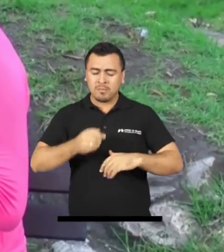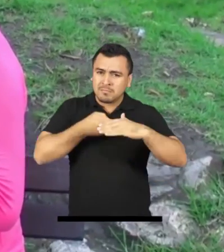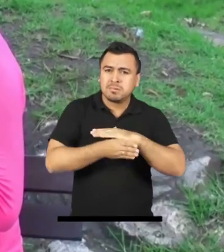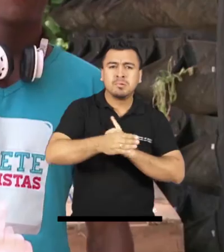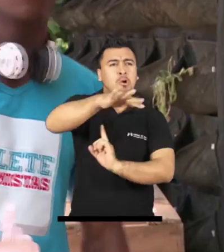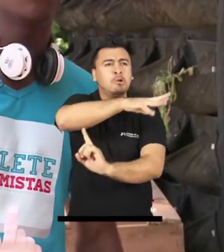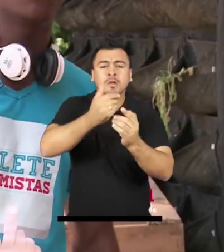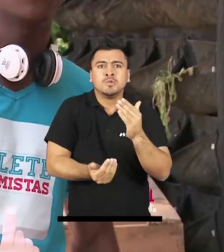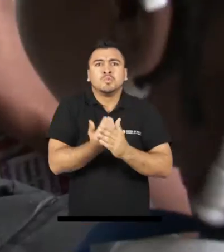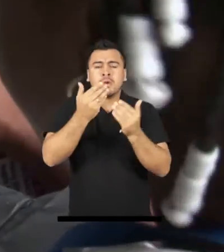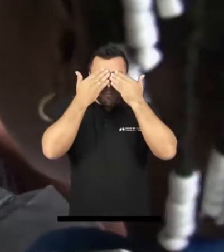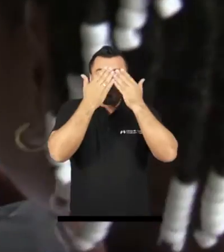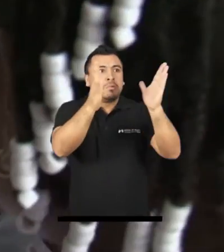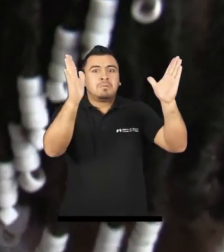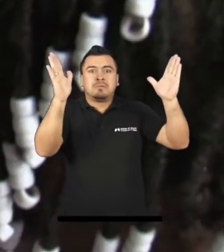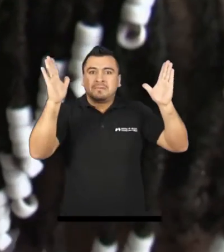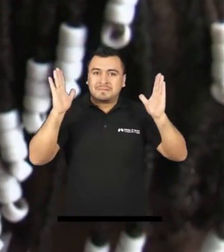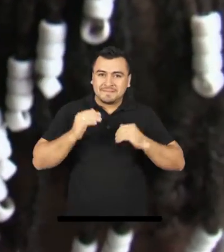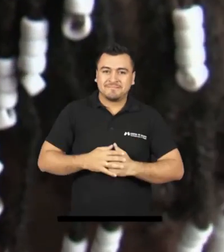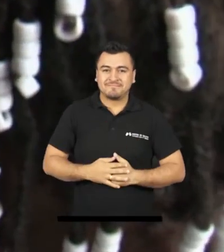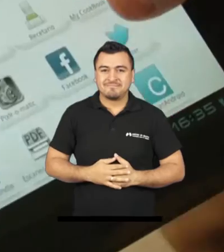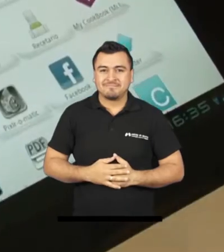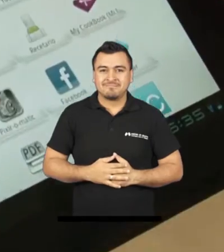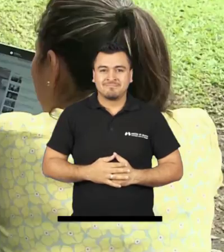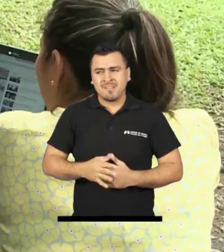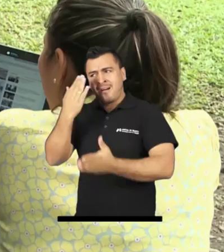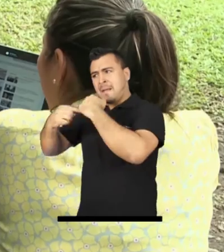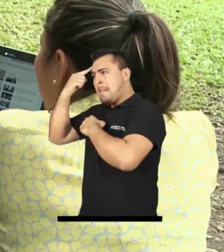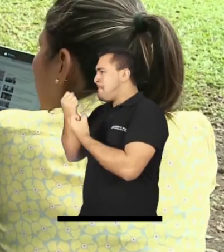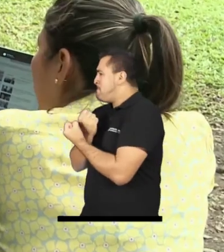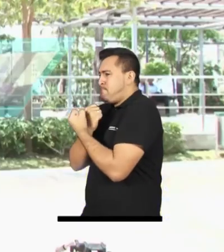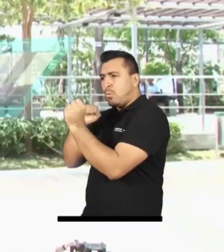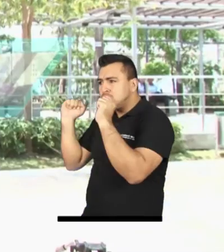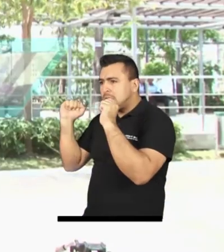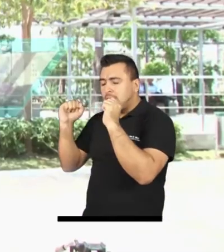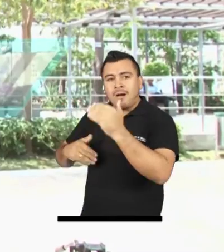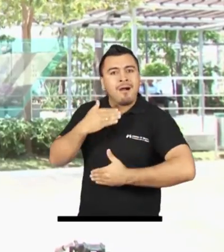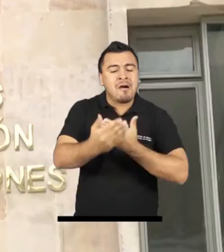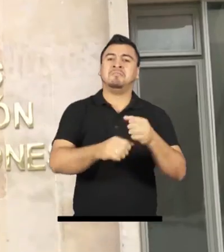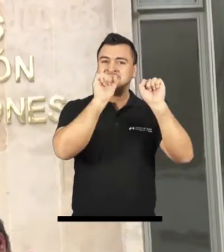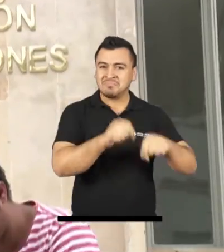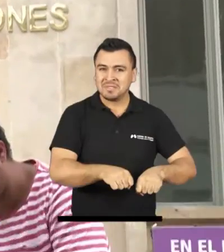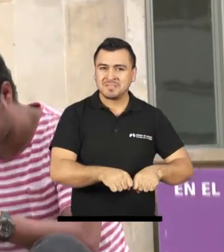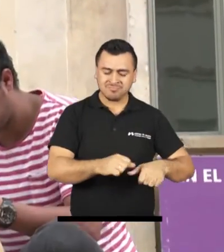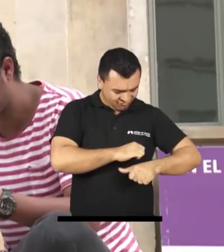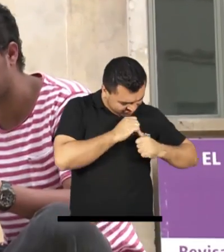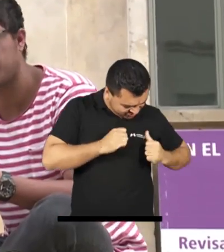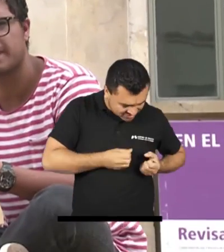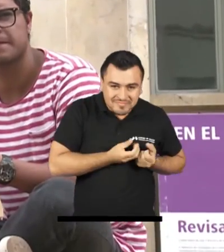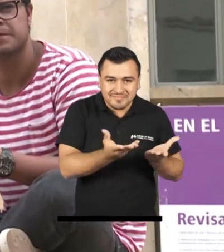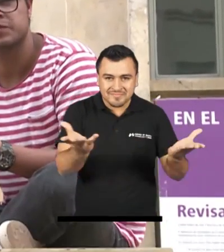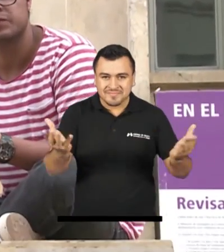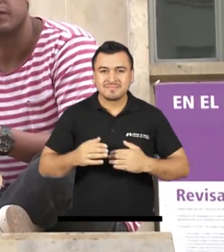conectarnos a un universo de nuevas oportunidades. Hacemos posible lo que parecía imposible, porque lo